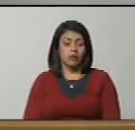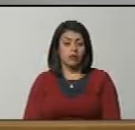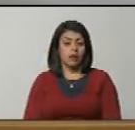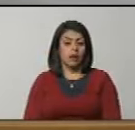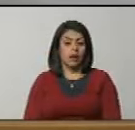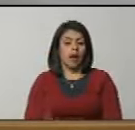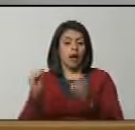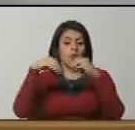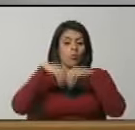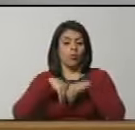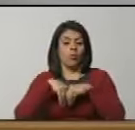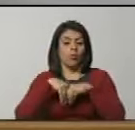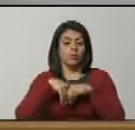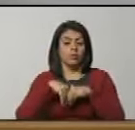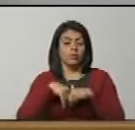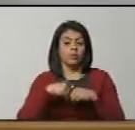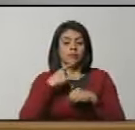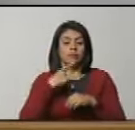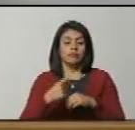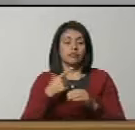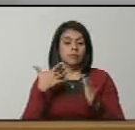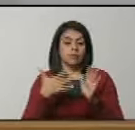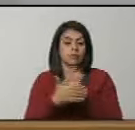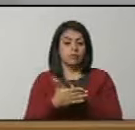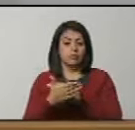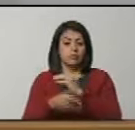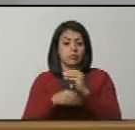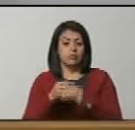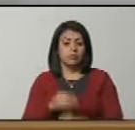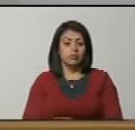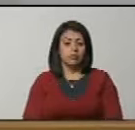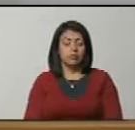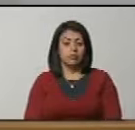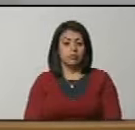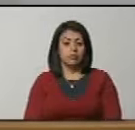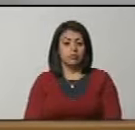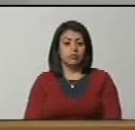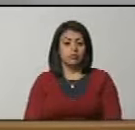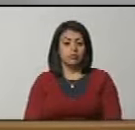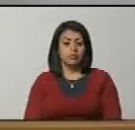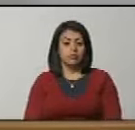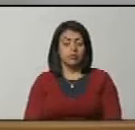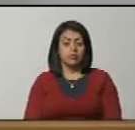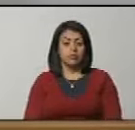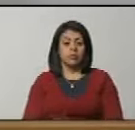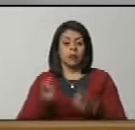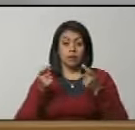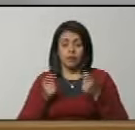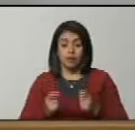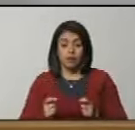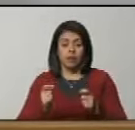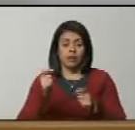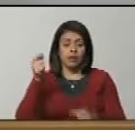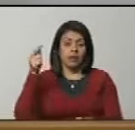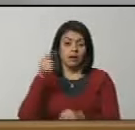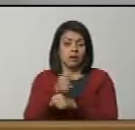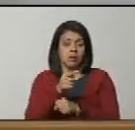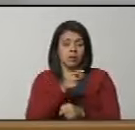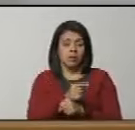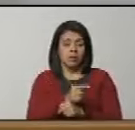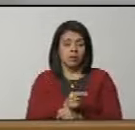Ponerse de acuerdo con lo que estaba en ese momento tratando de imponer